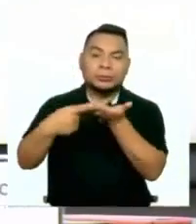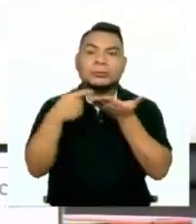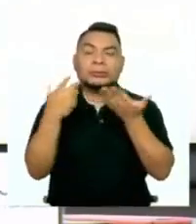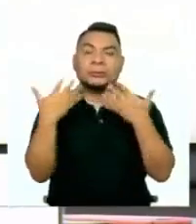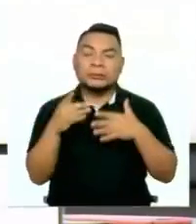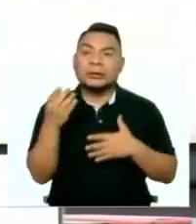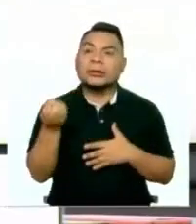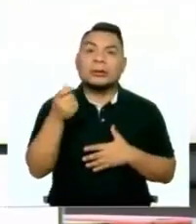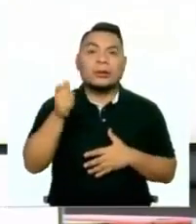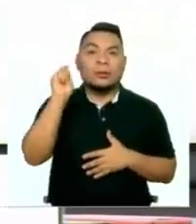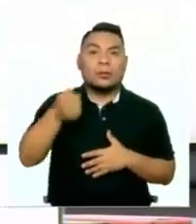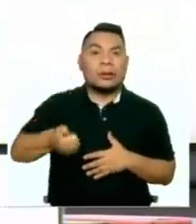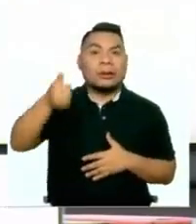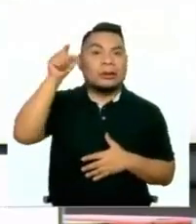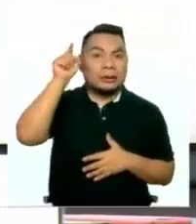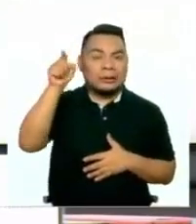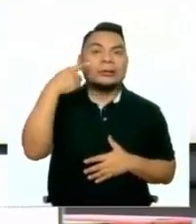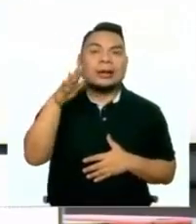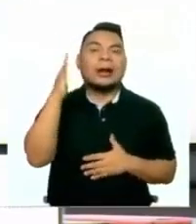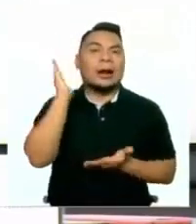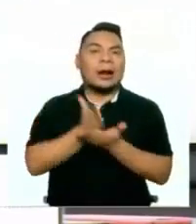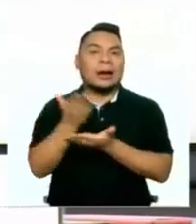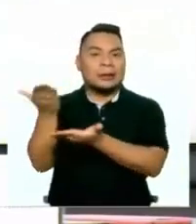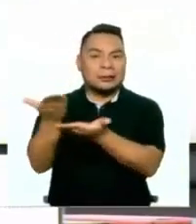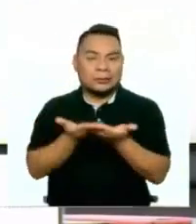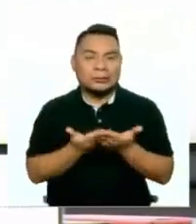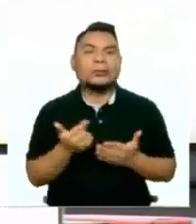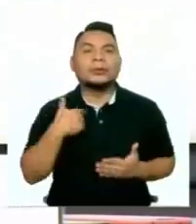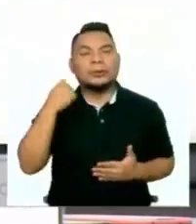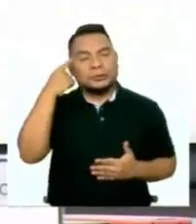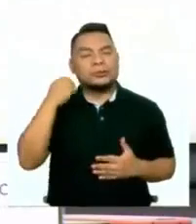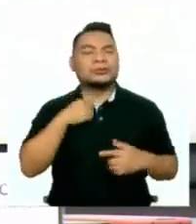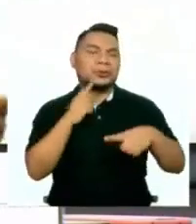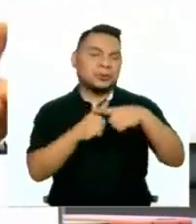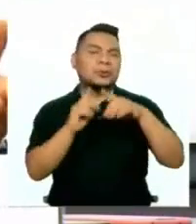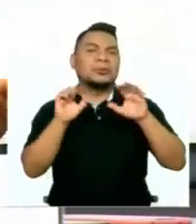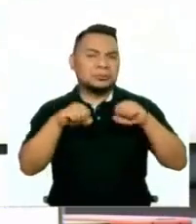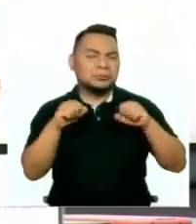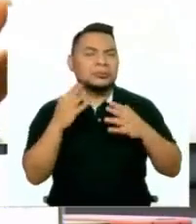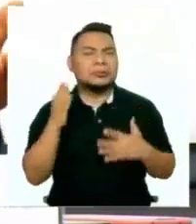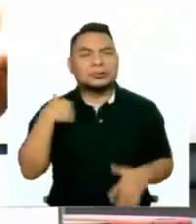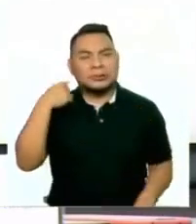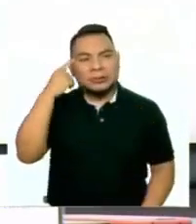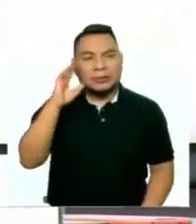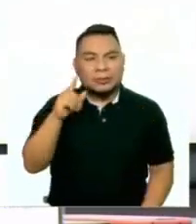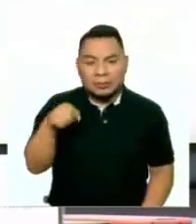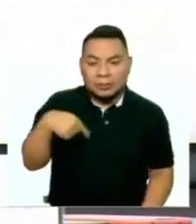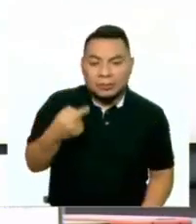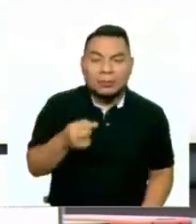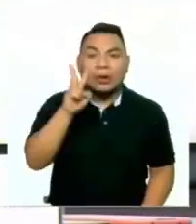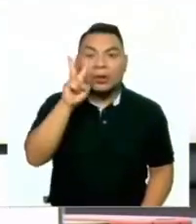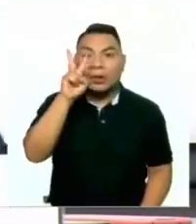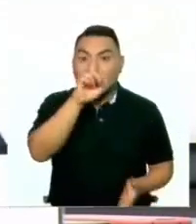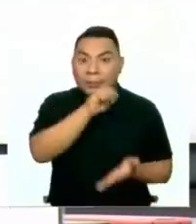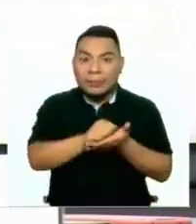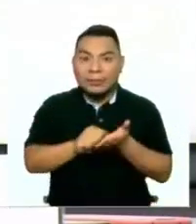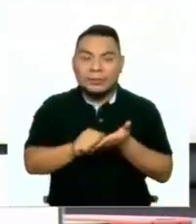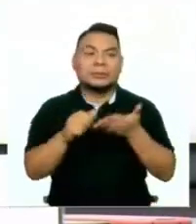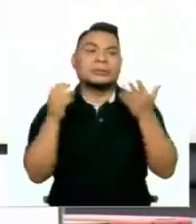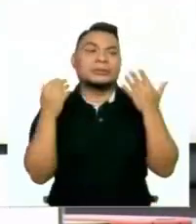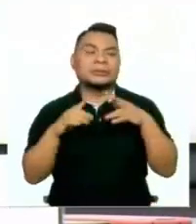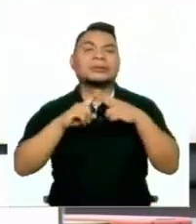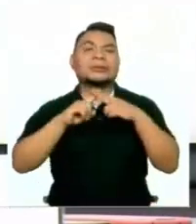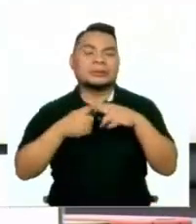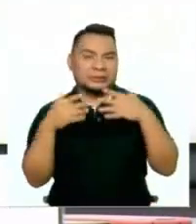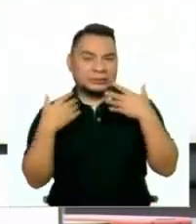emita su sentencia. Yo soy optimista y espero que en los próximos dos meses Inostrosa ya se esté